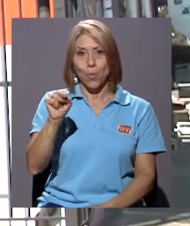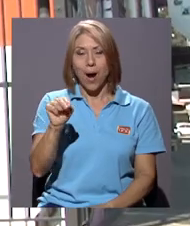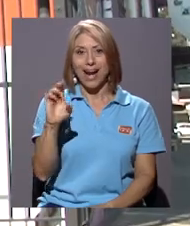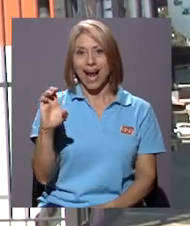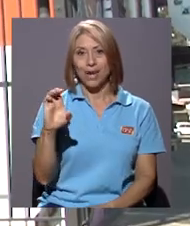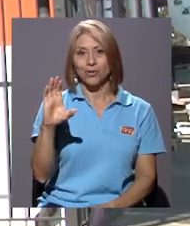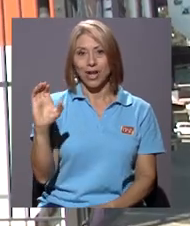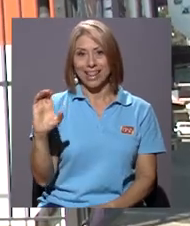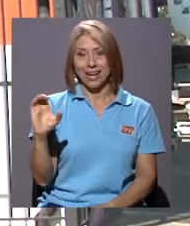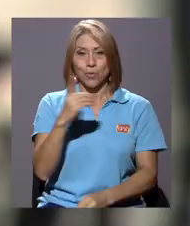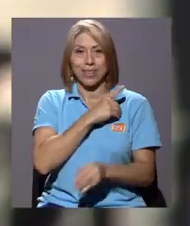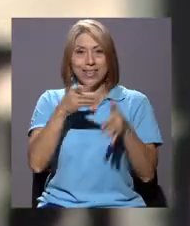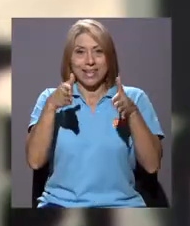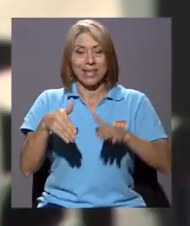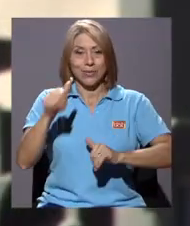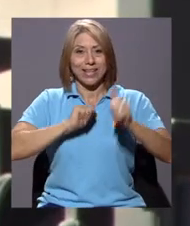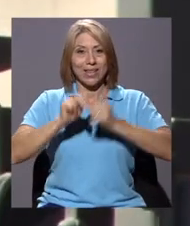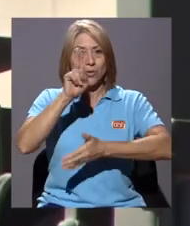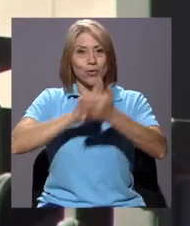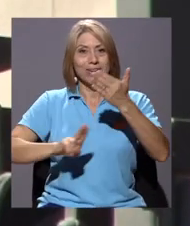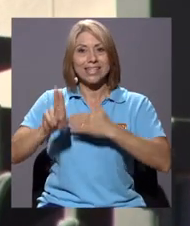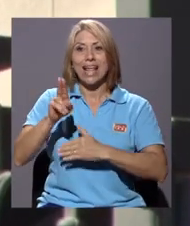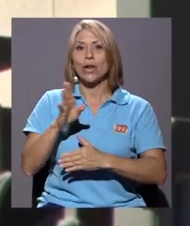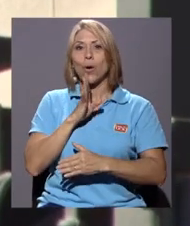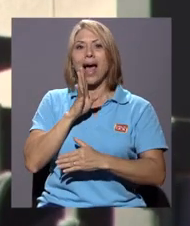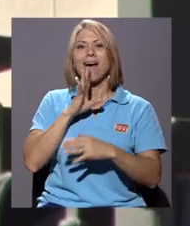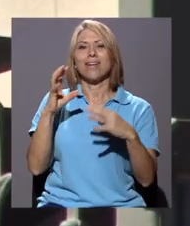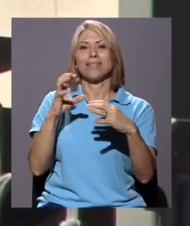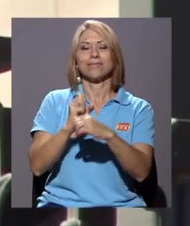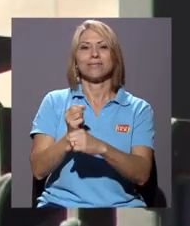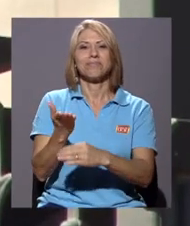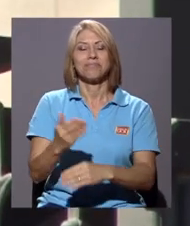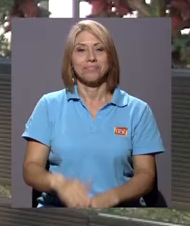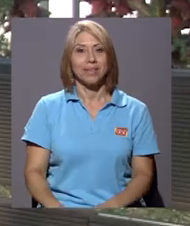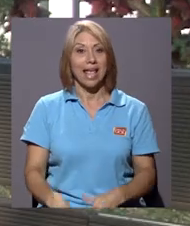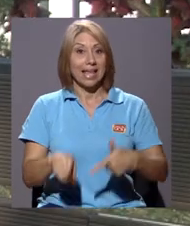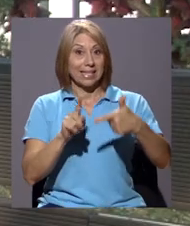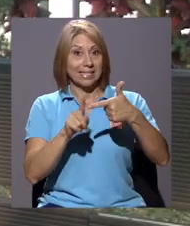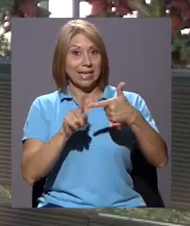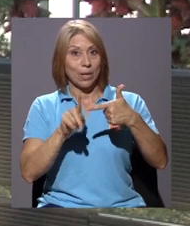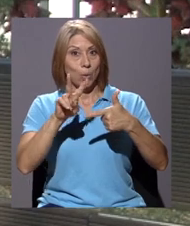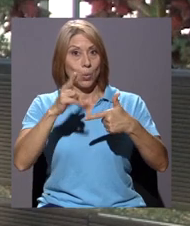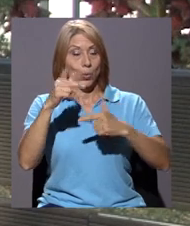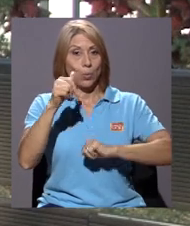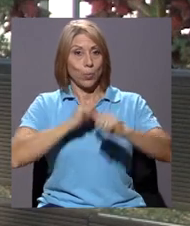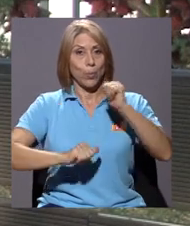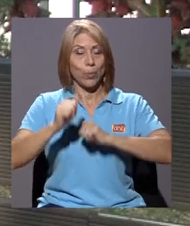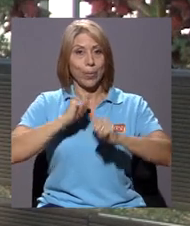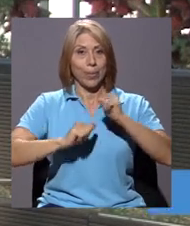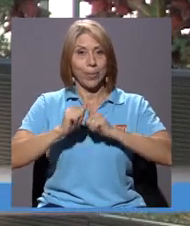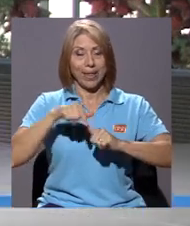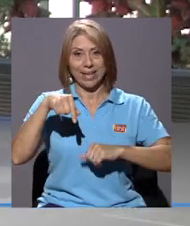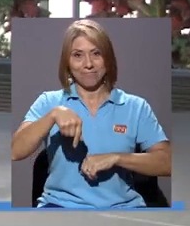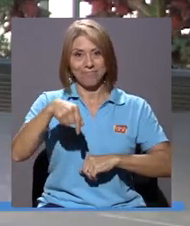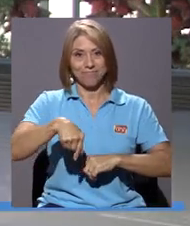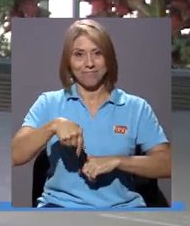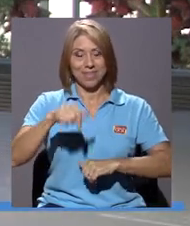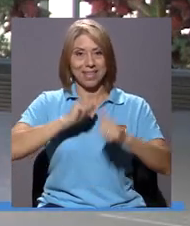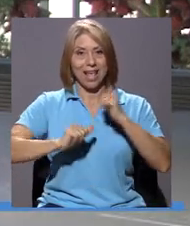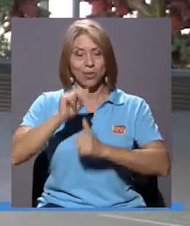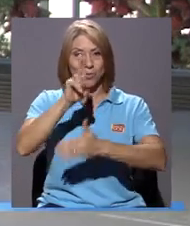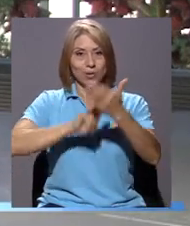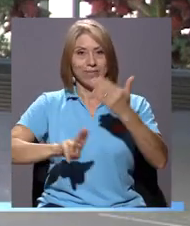universitario, nos adelanta de qué tratan. El segundo montaje que tiene el teatro universitario para este año